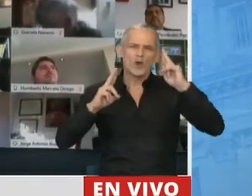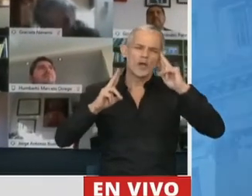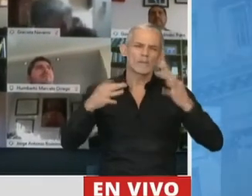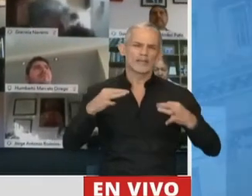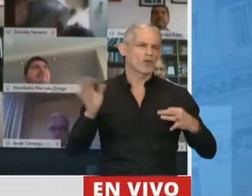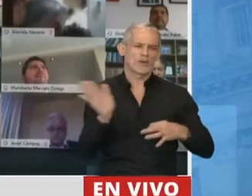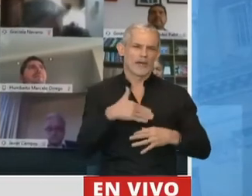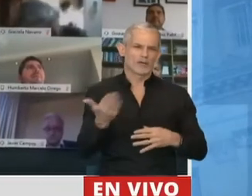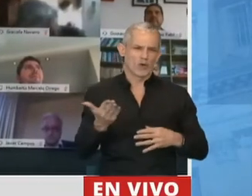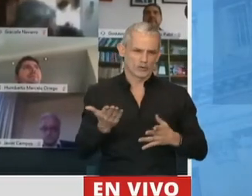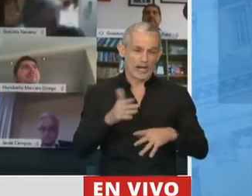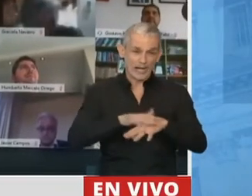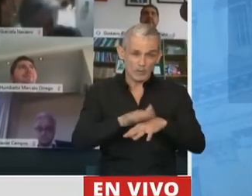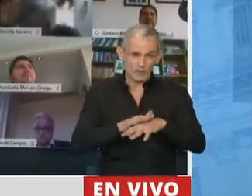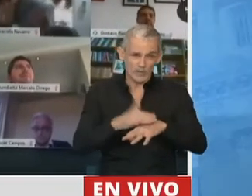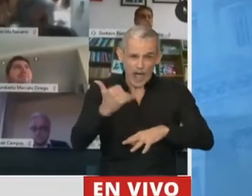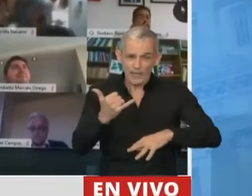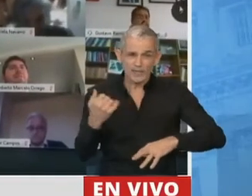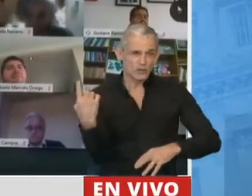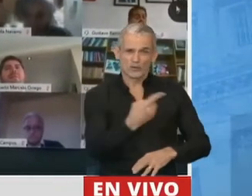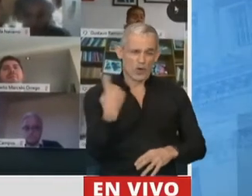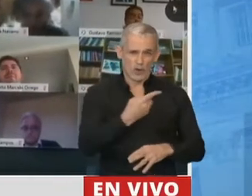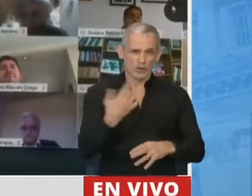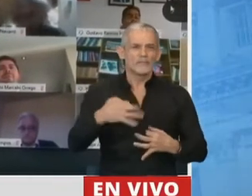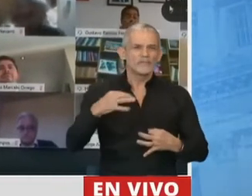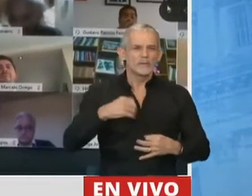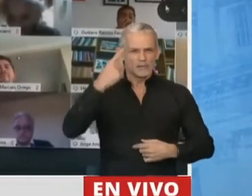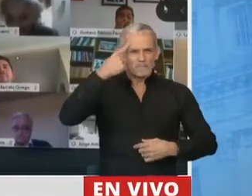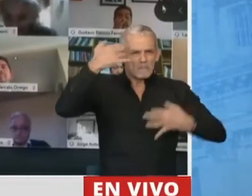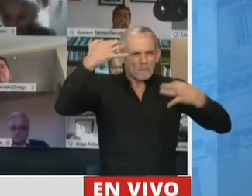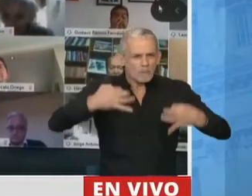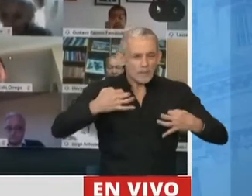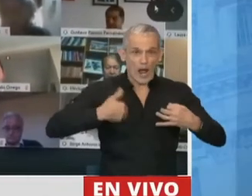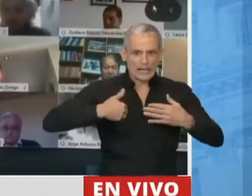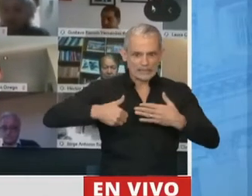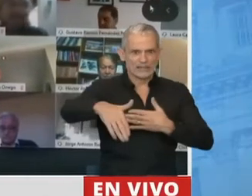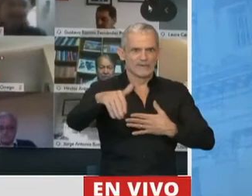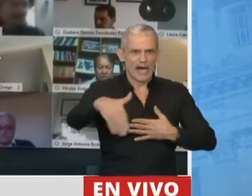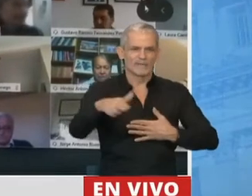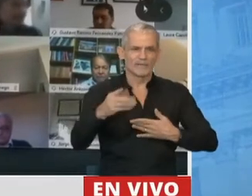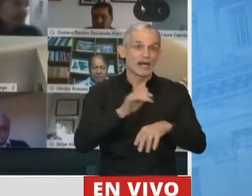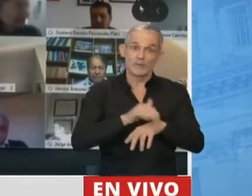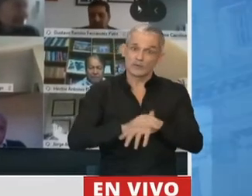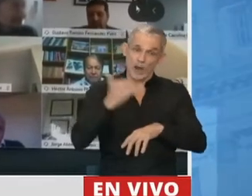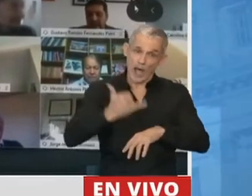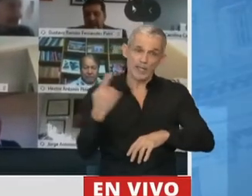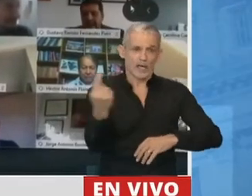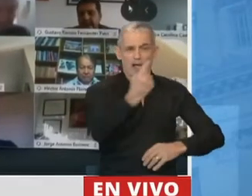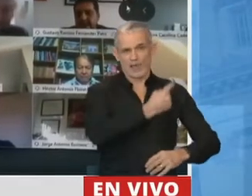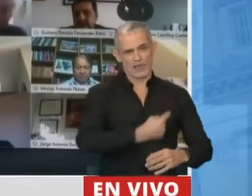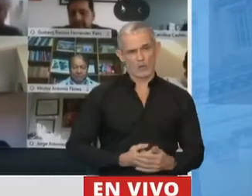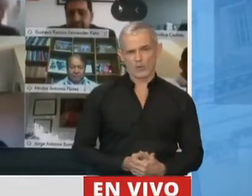que nos pide irresponsabilidades. Seamos sensatos con la Argentina que viene, con toda la responsabilidad que tenemos.